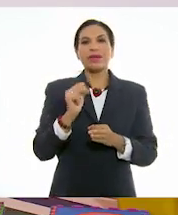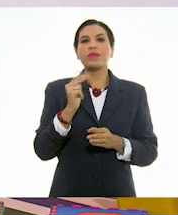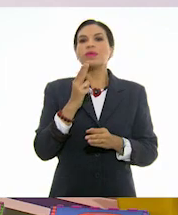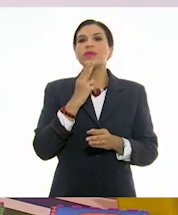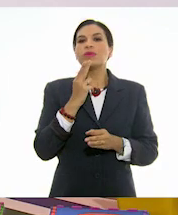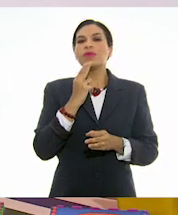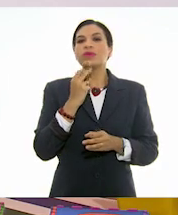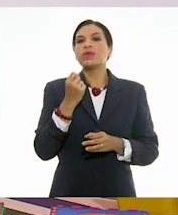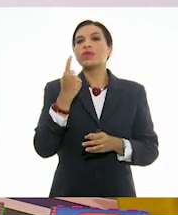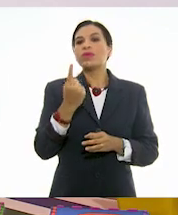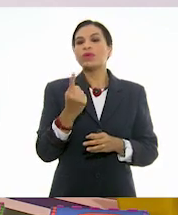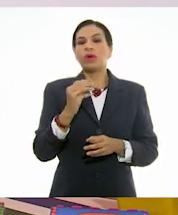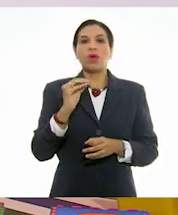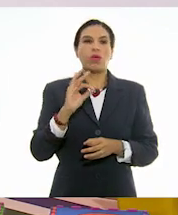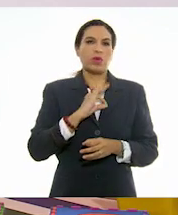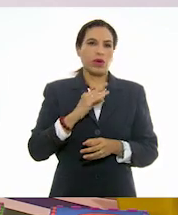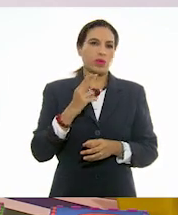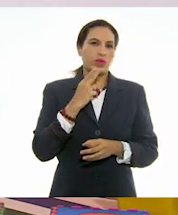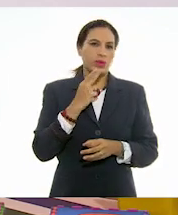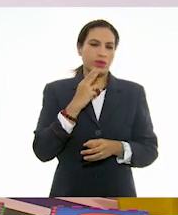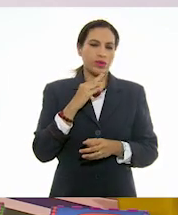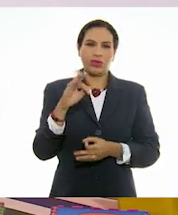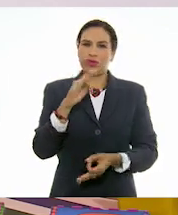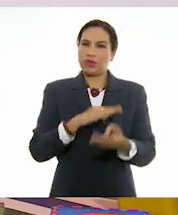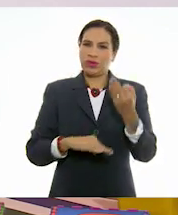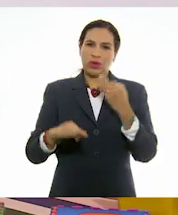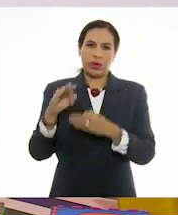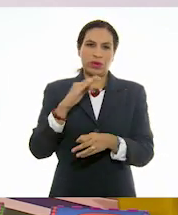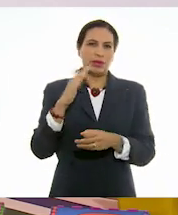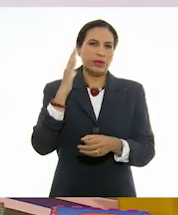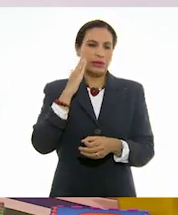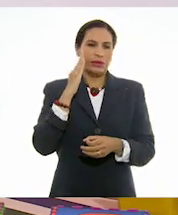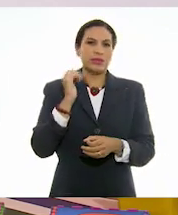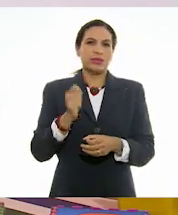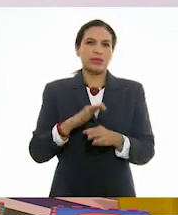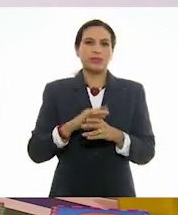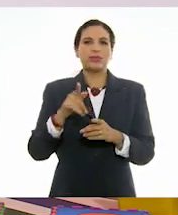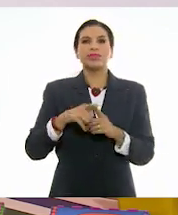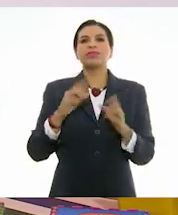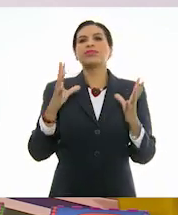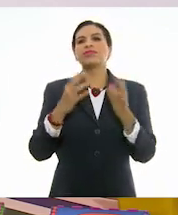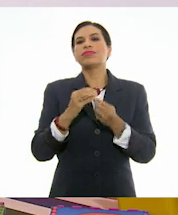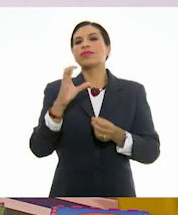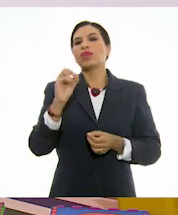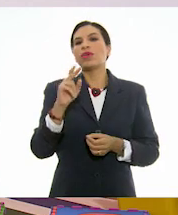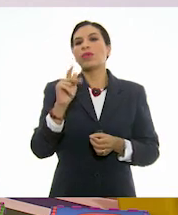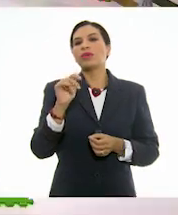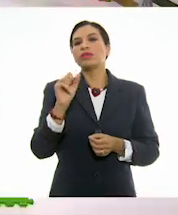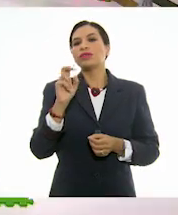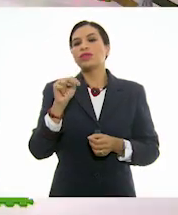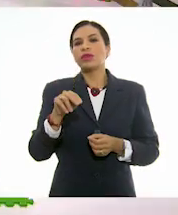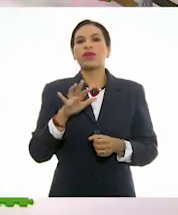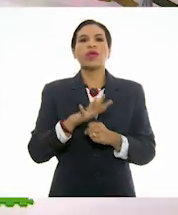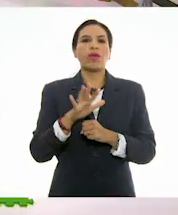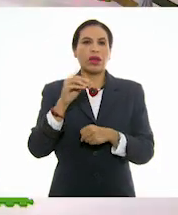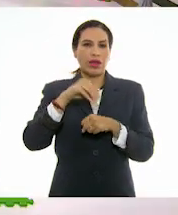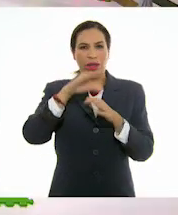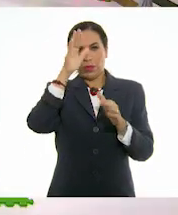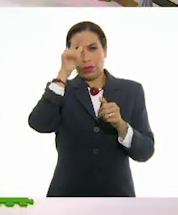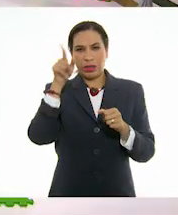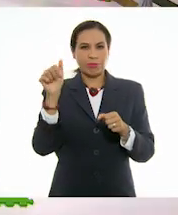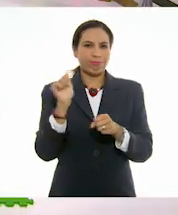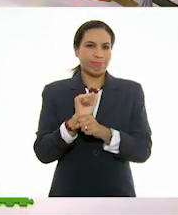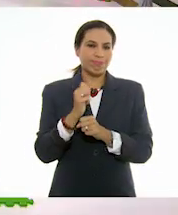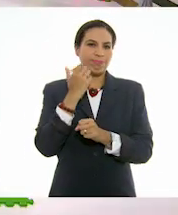utilizó uno, o también se pueden utilizar todos los principios de la composición. Muy bien. Pero esto es de acuerdo a lo que el artista